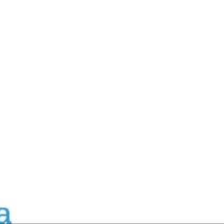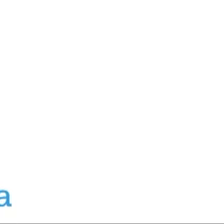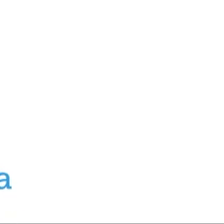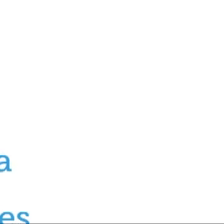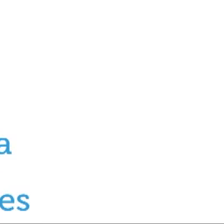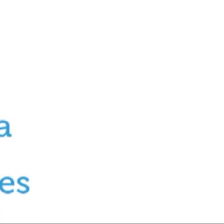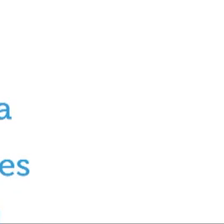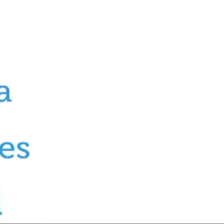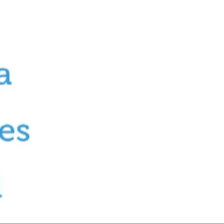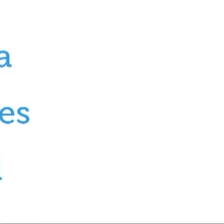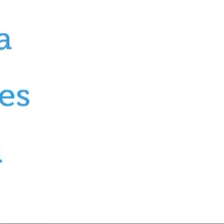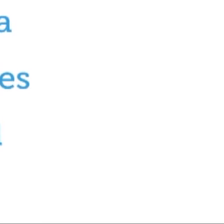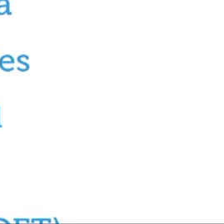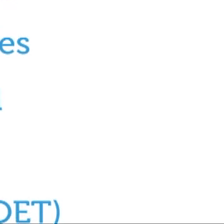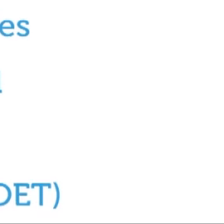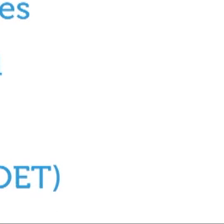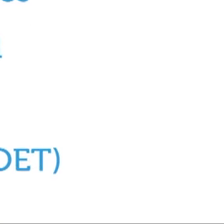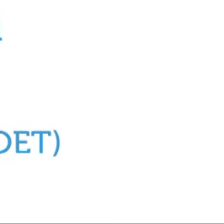que nos en episodio y